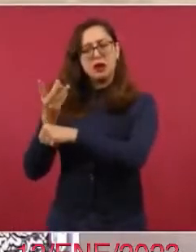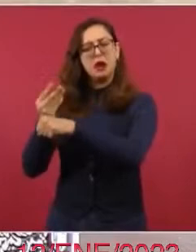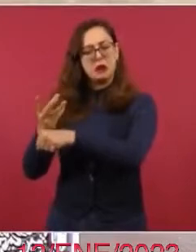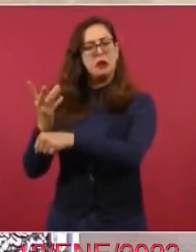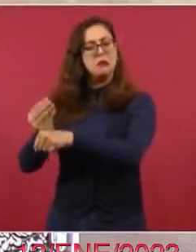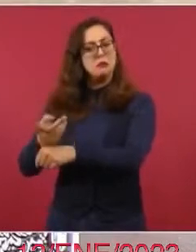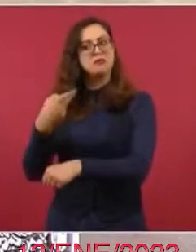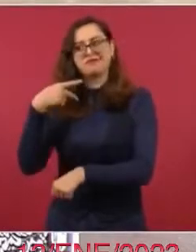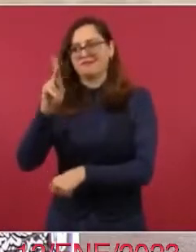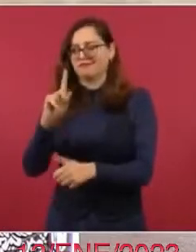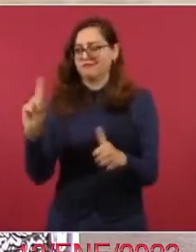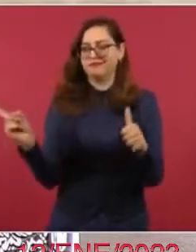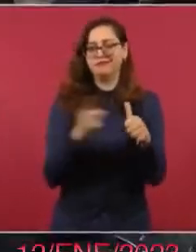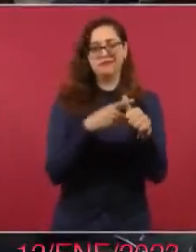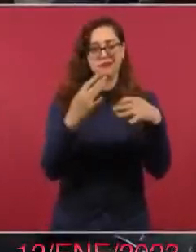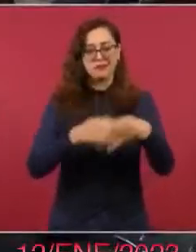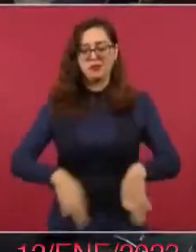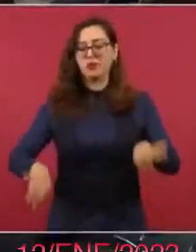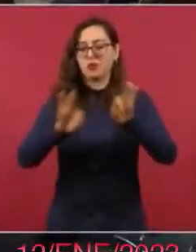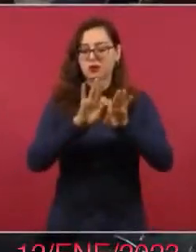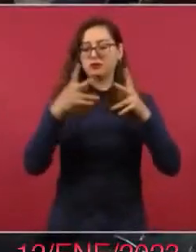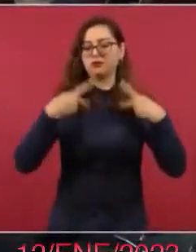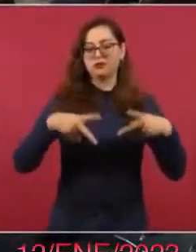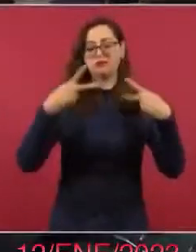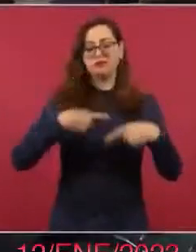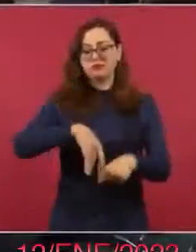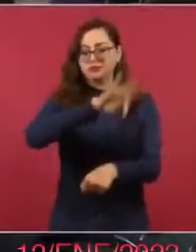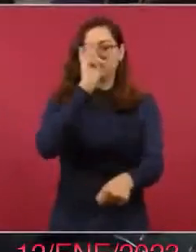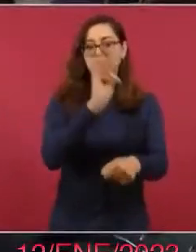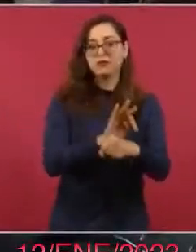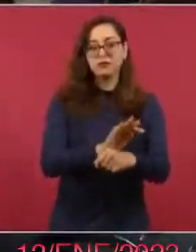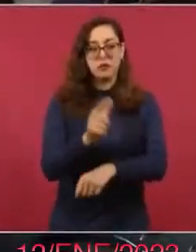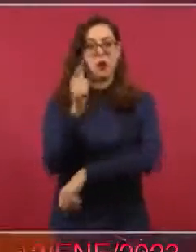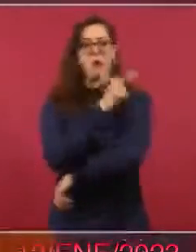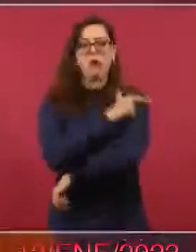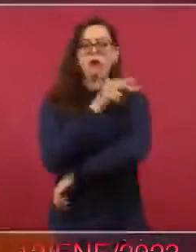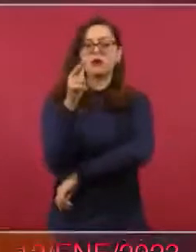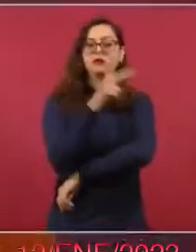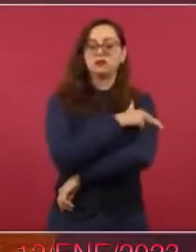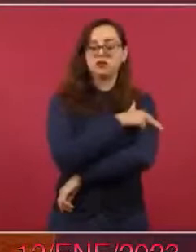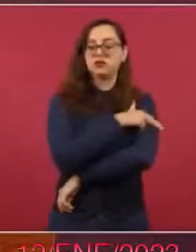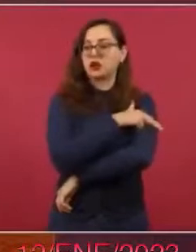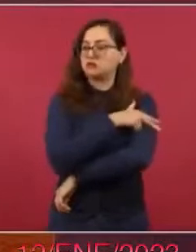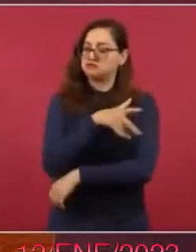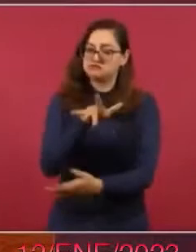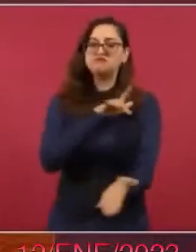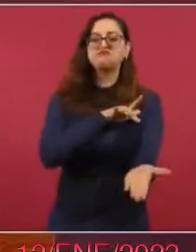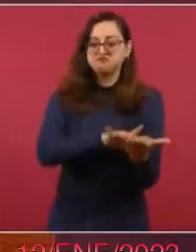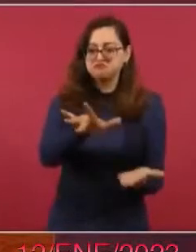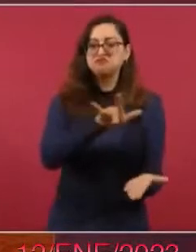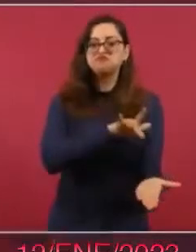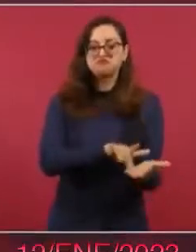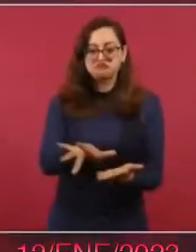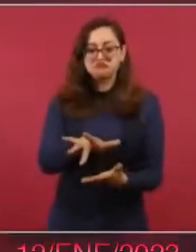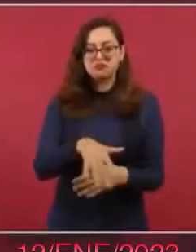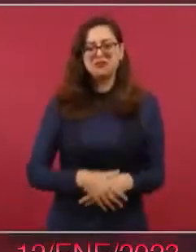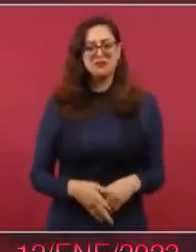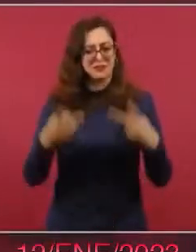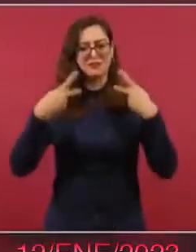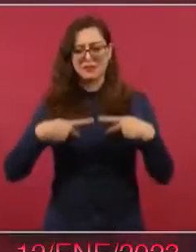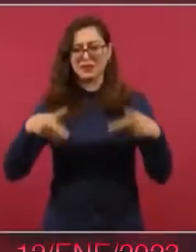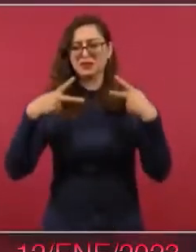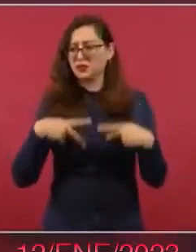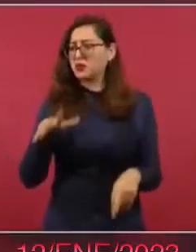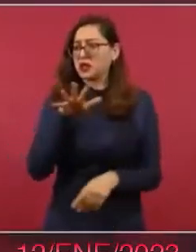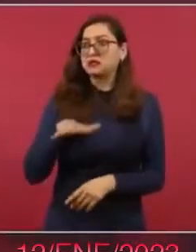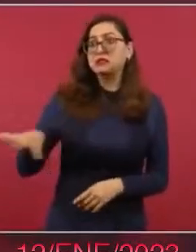a la ciudadanía. Y por eso, pues, el apoyo de la Guardia Nacional. La gente confía en la Guardia Nacional. Aquí el presidente varias veces ha presentado